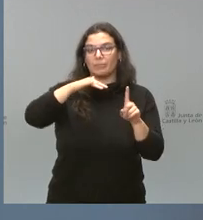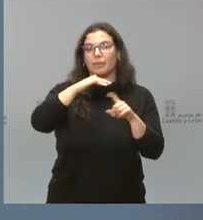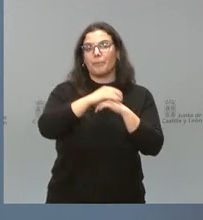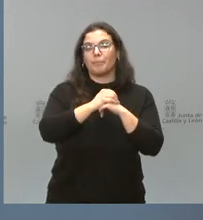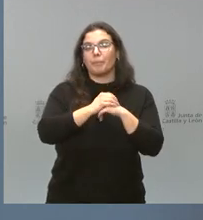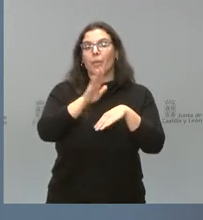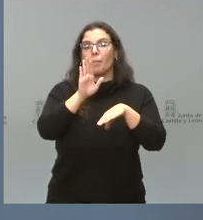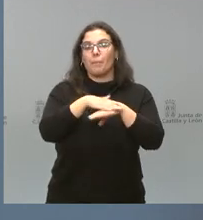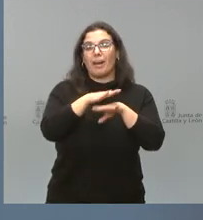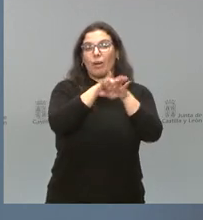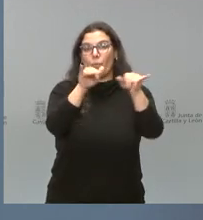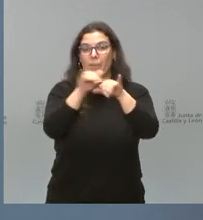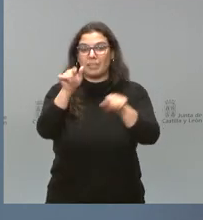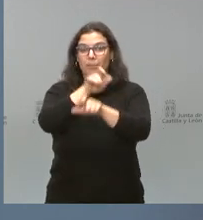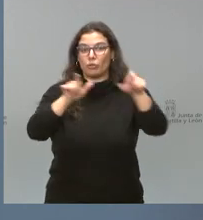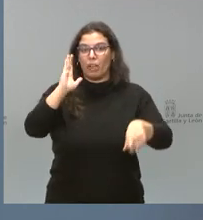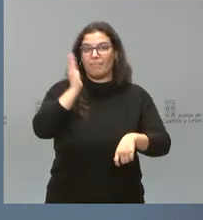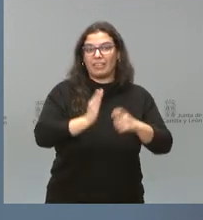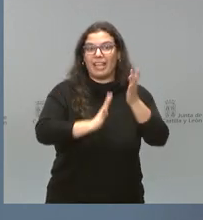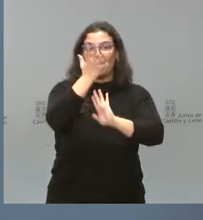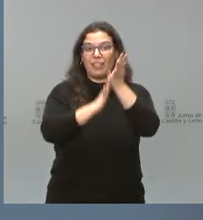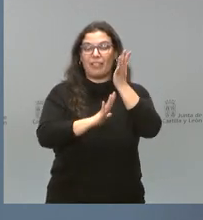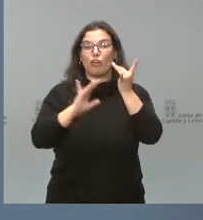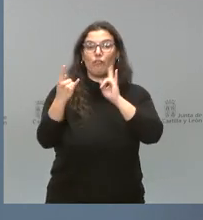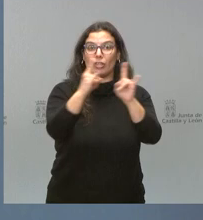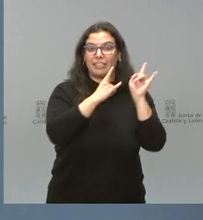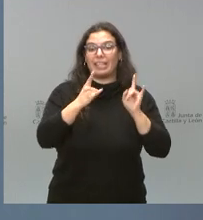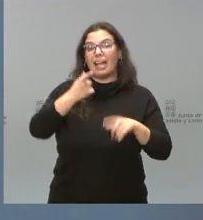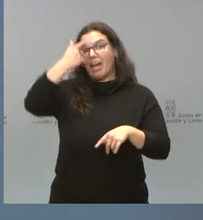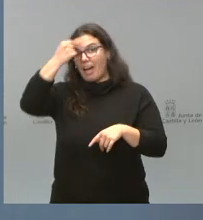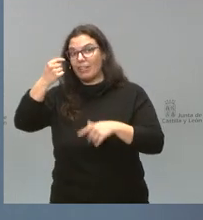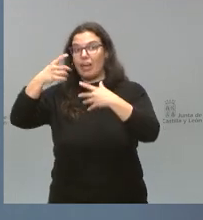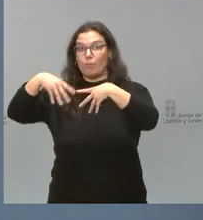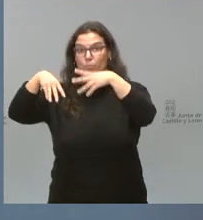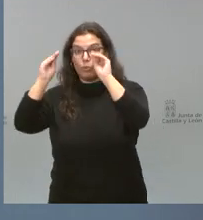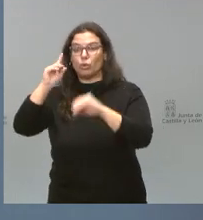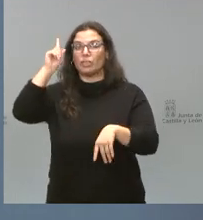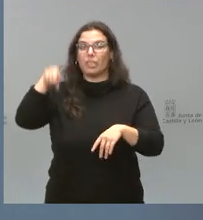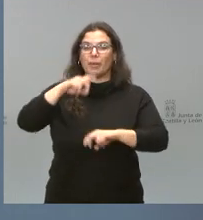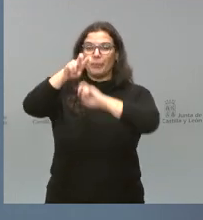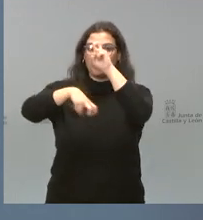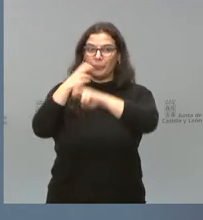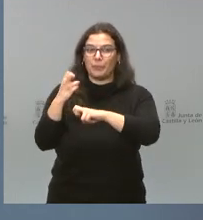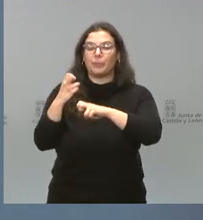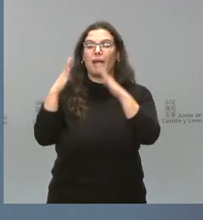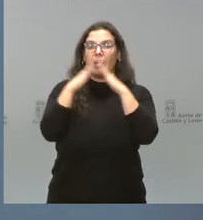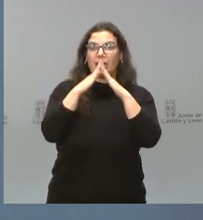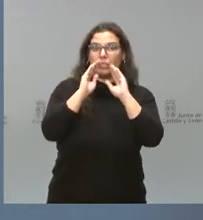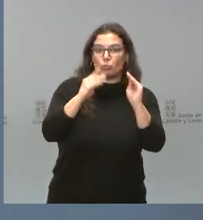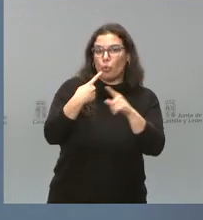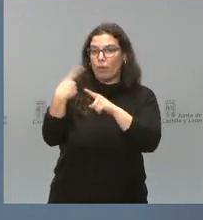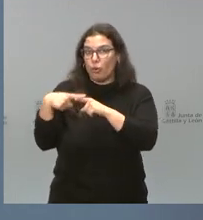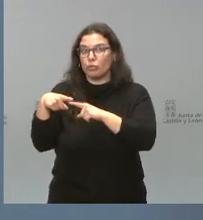danificados por incendios forestales en Ávila y en Burgos y actuaciones tanto de restauración de sus viviendas como de enseres,